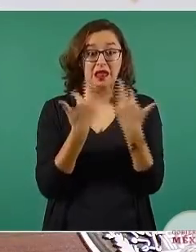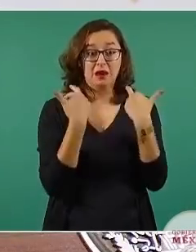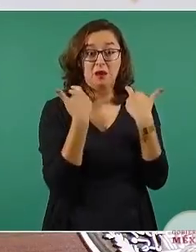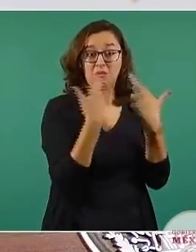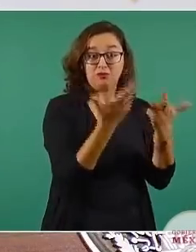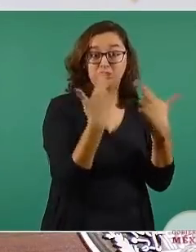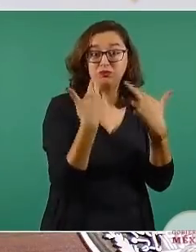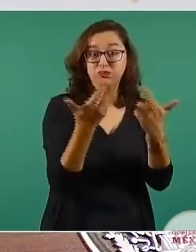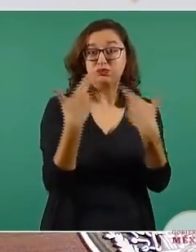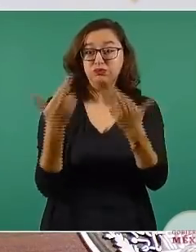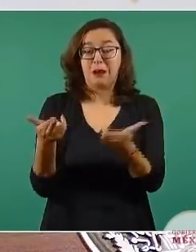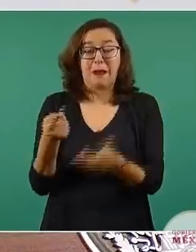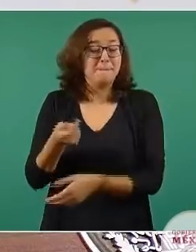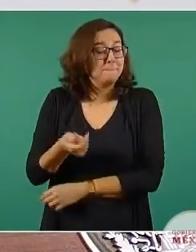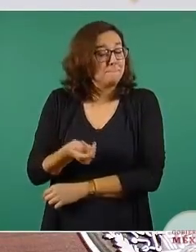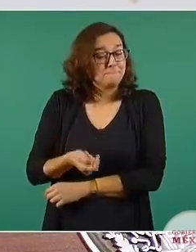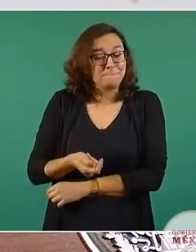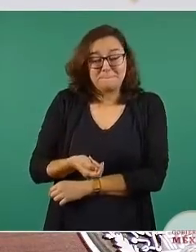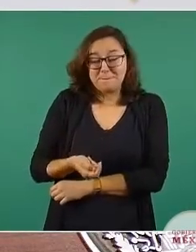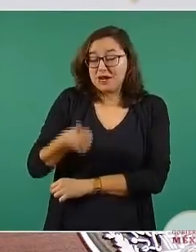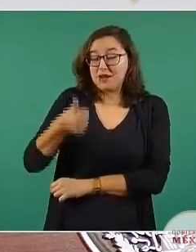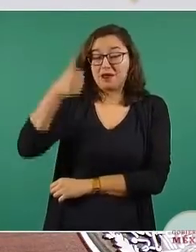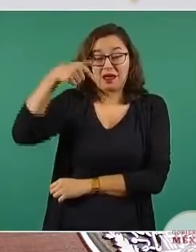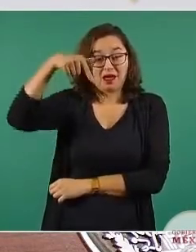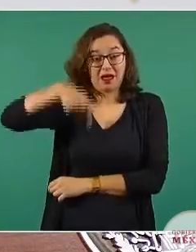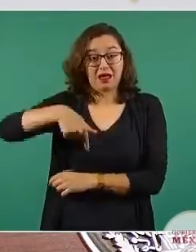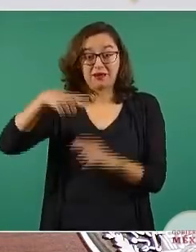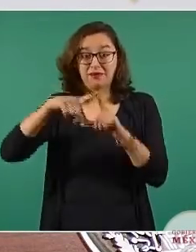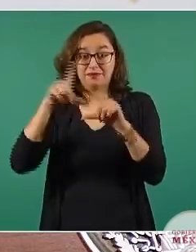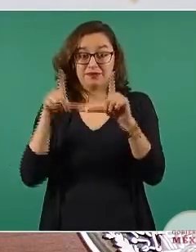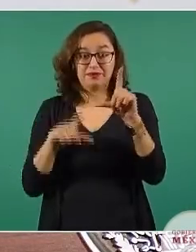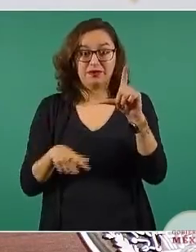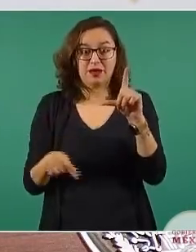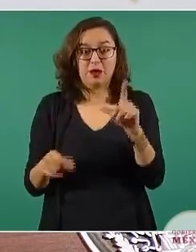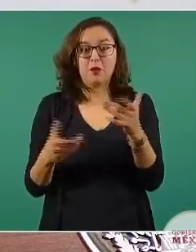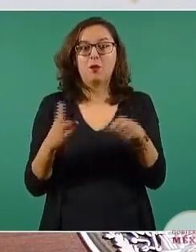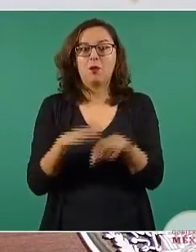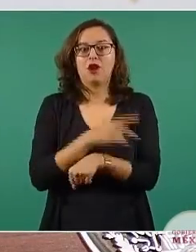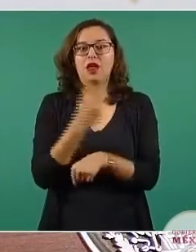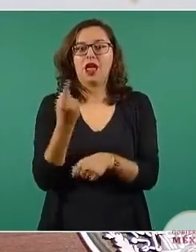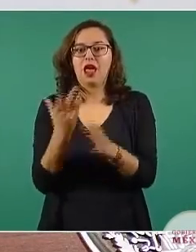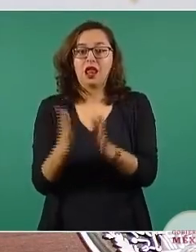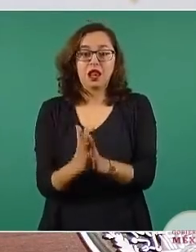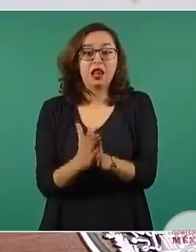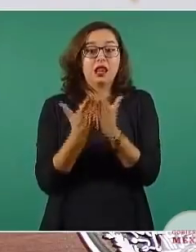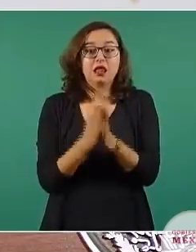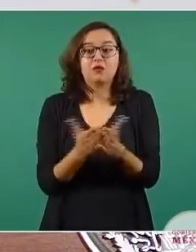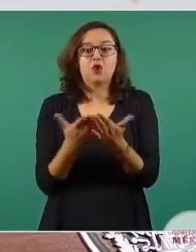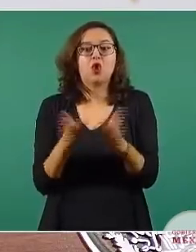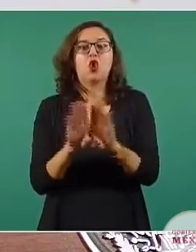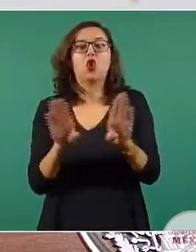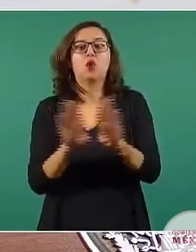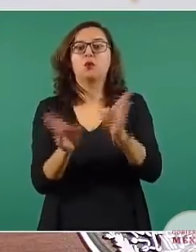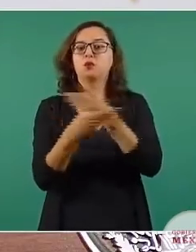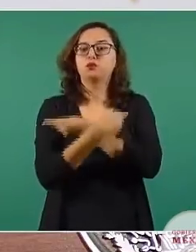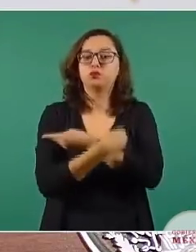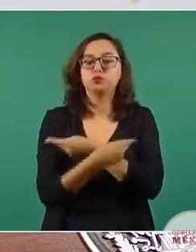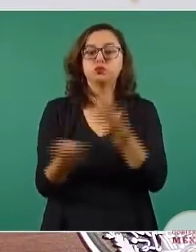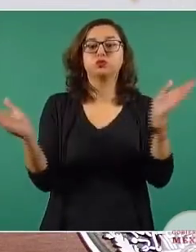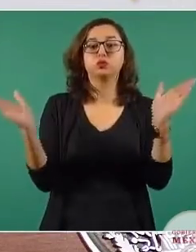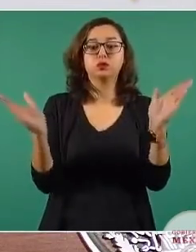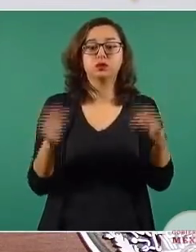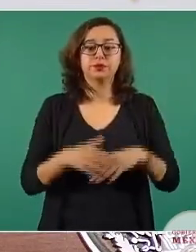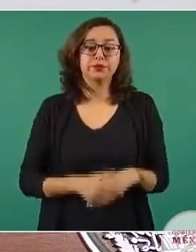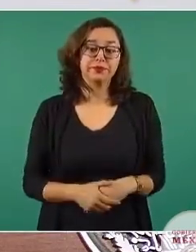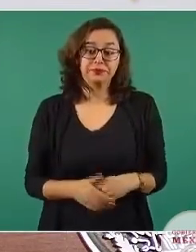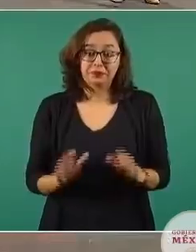es muy árduo, no puedes volantear los libros, no puedes pararte en una esquina y regalar, tienes